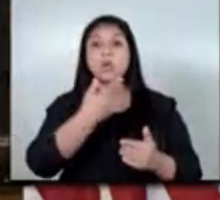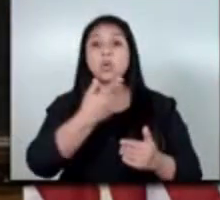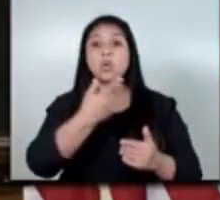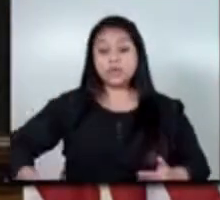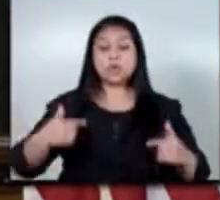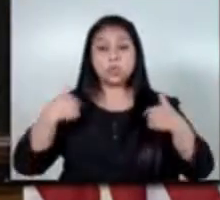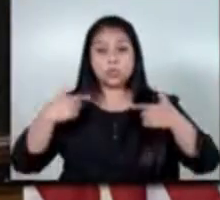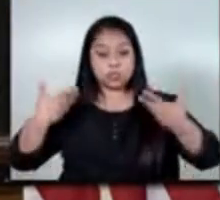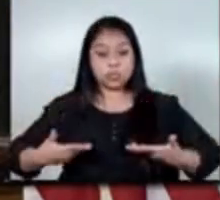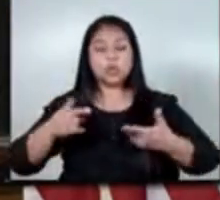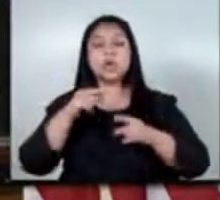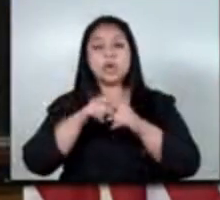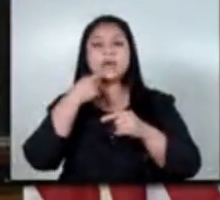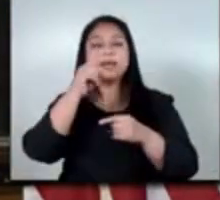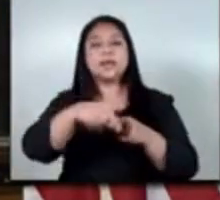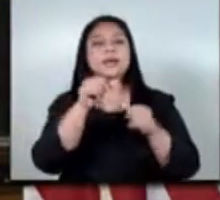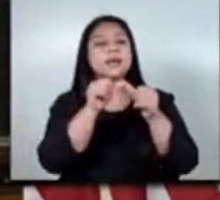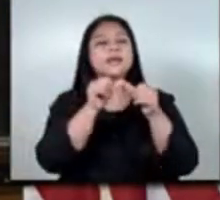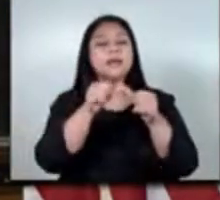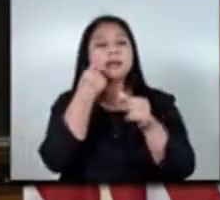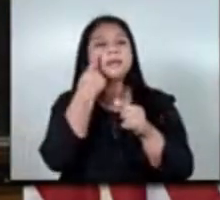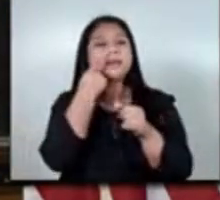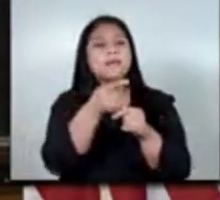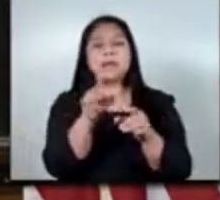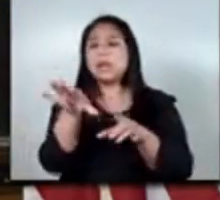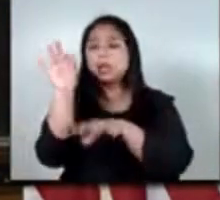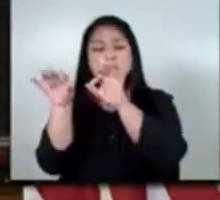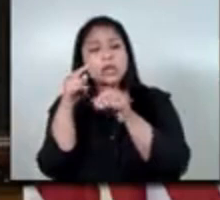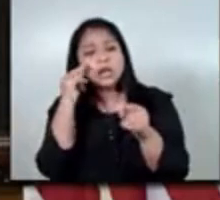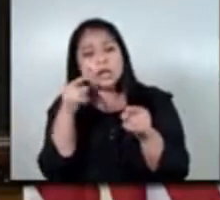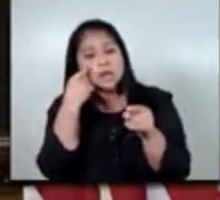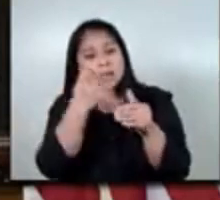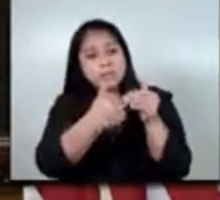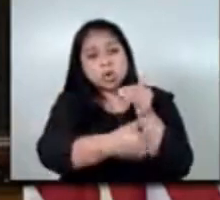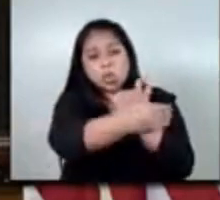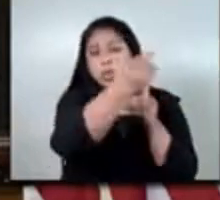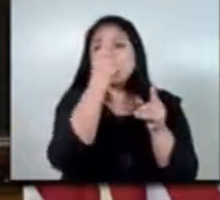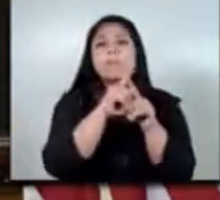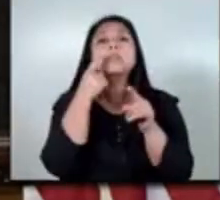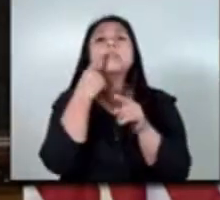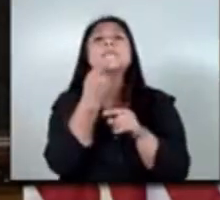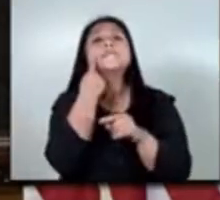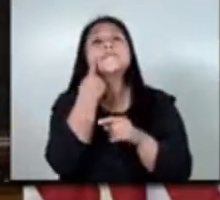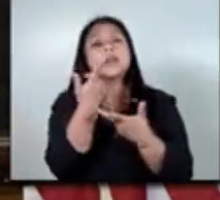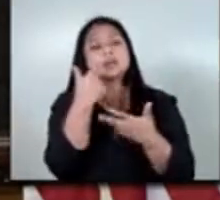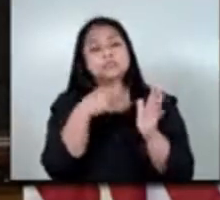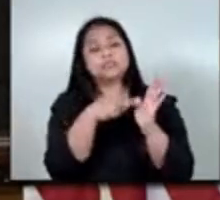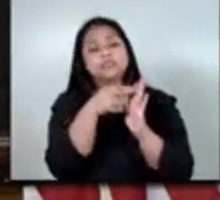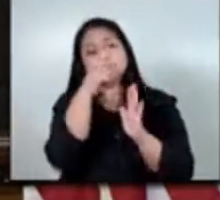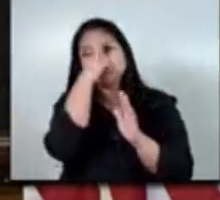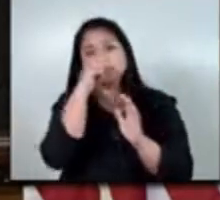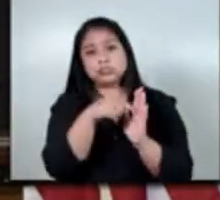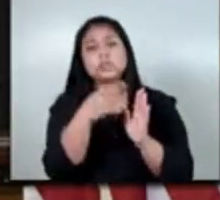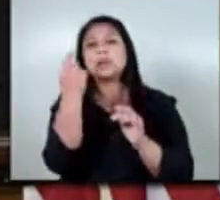ministerio poder entonces darle seguimiento para verificar que cumplieran con las normas laborales dentro de las cuales la